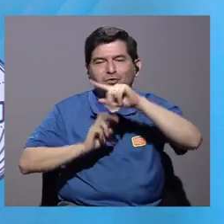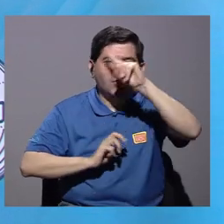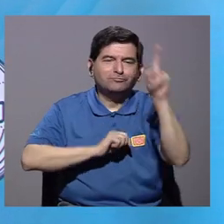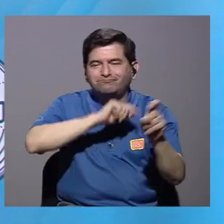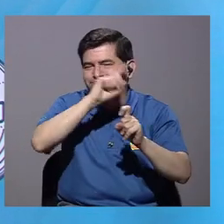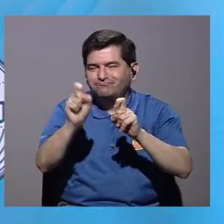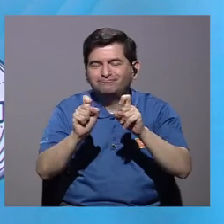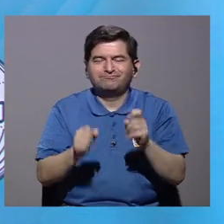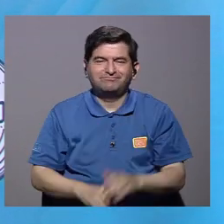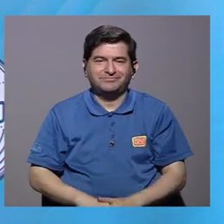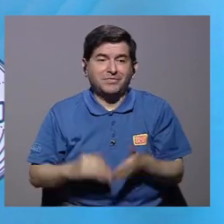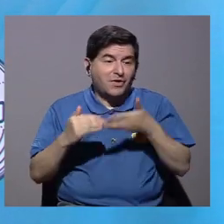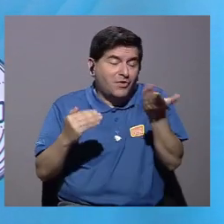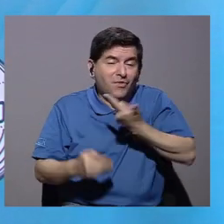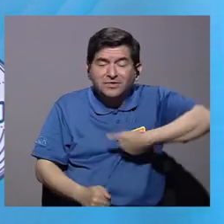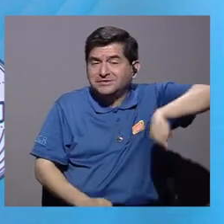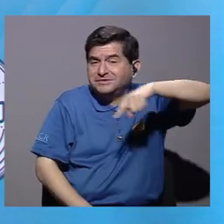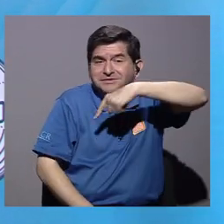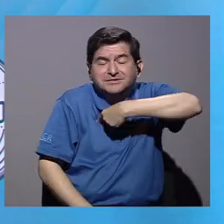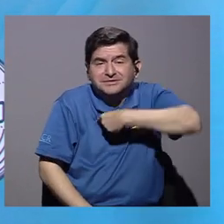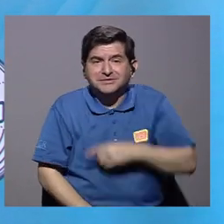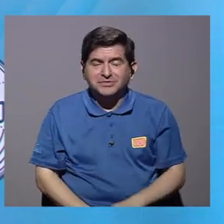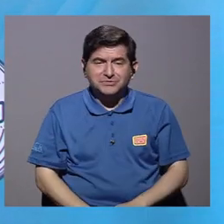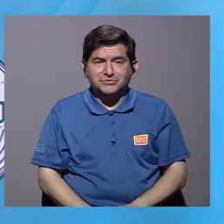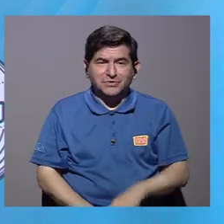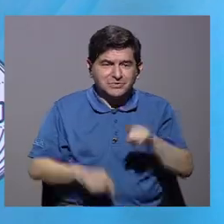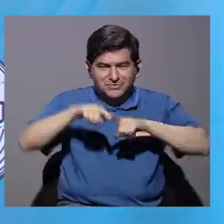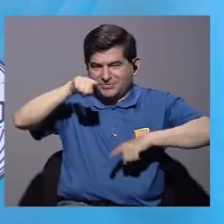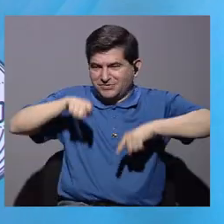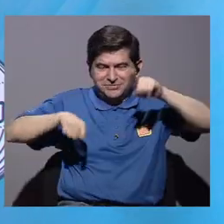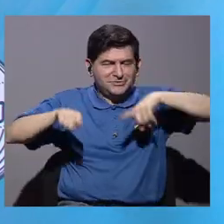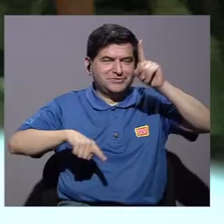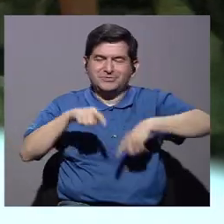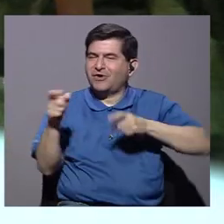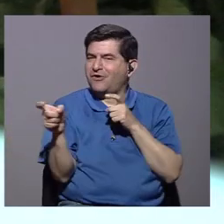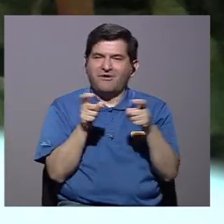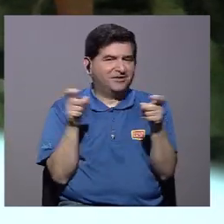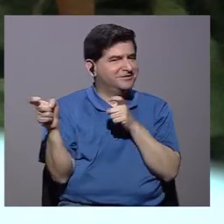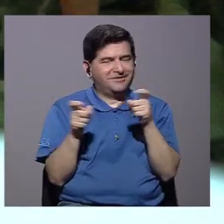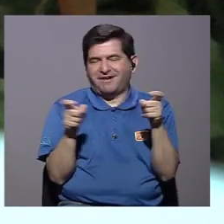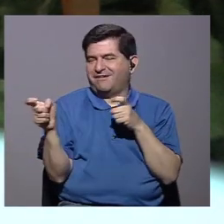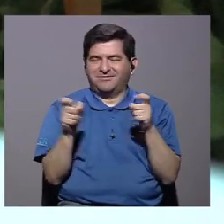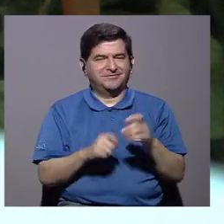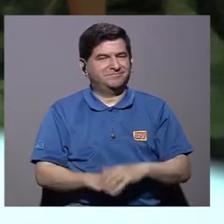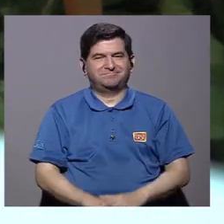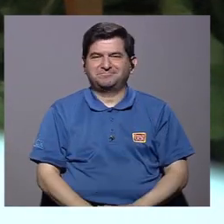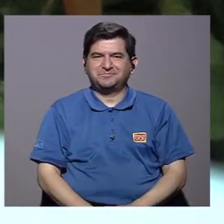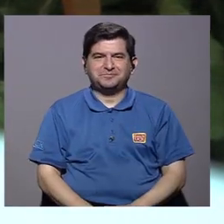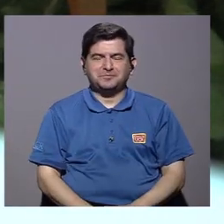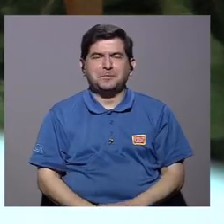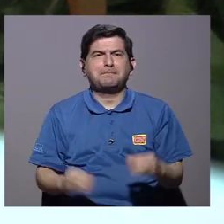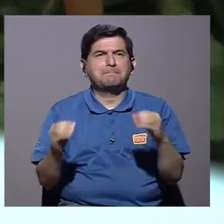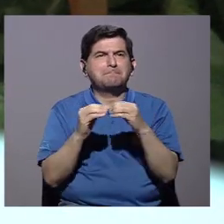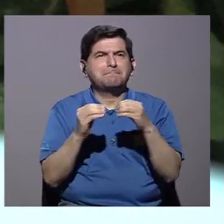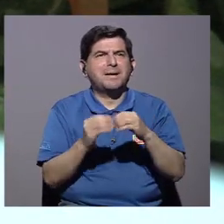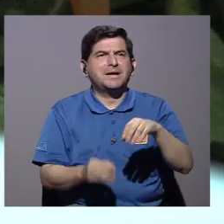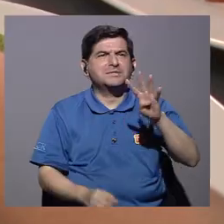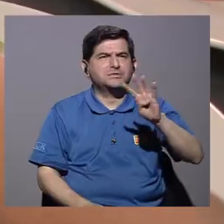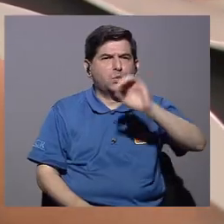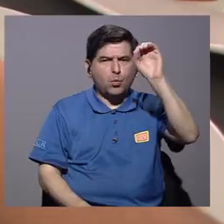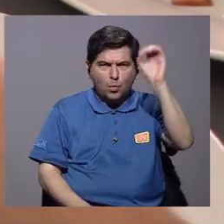nosotros, los estadísticos, no podríamos controlar. Más del 40% se